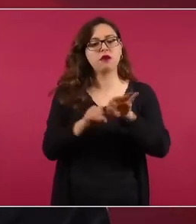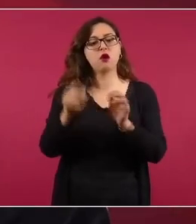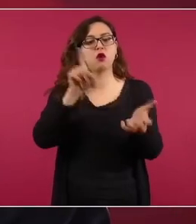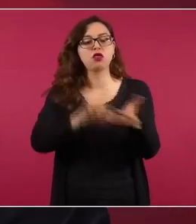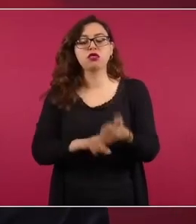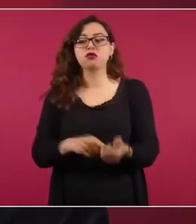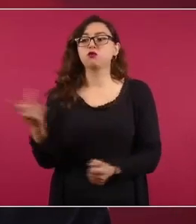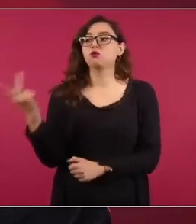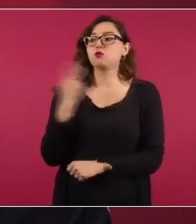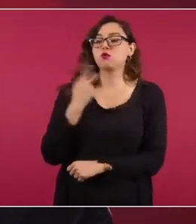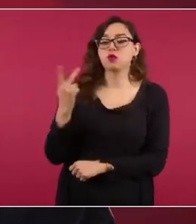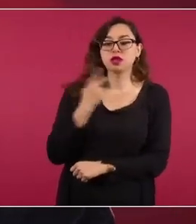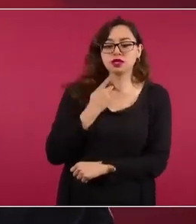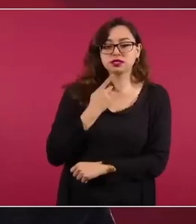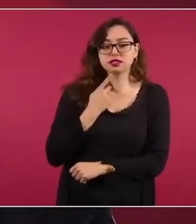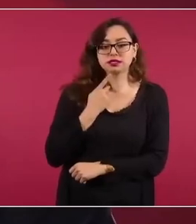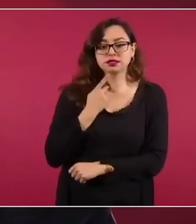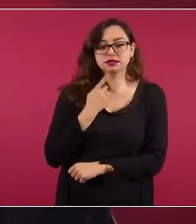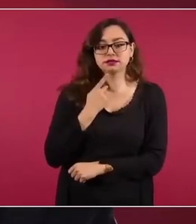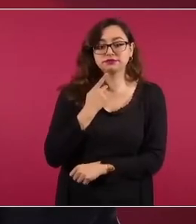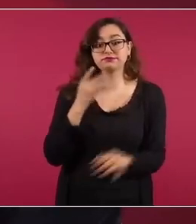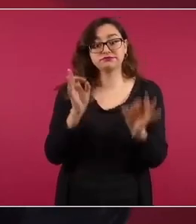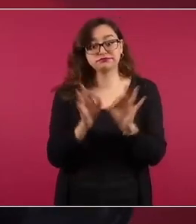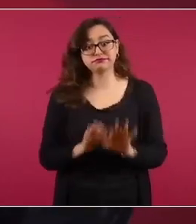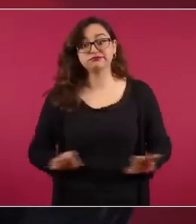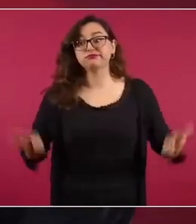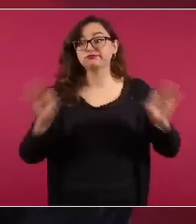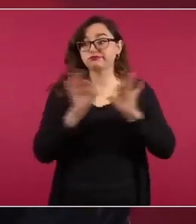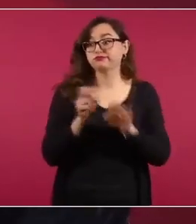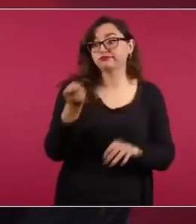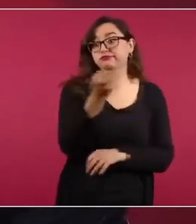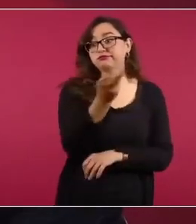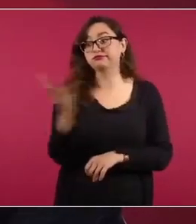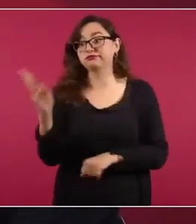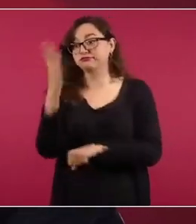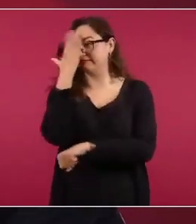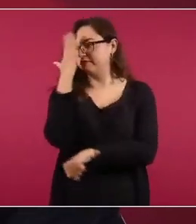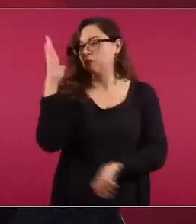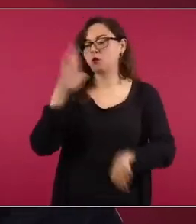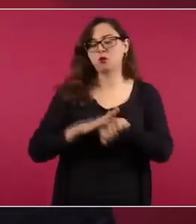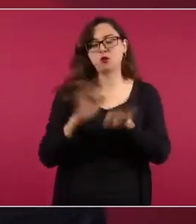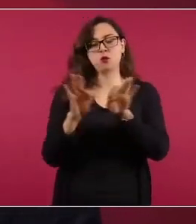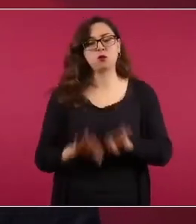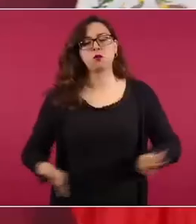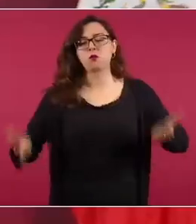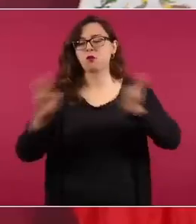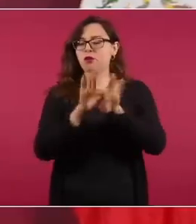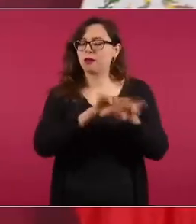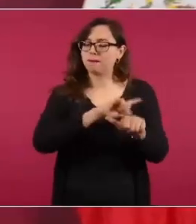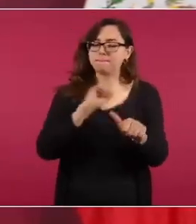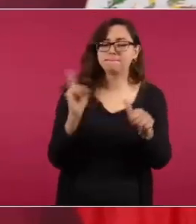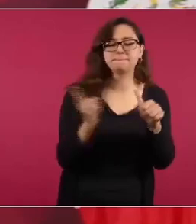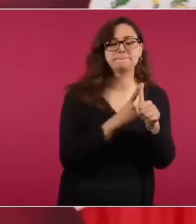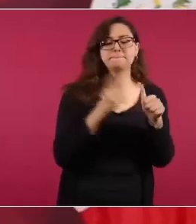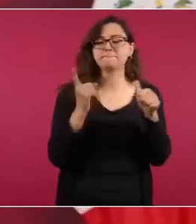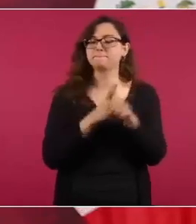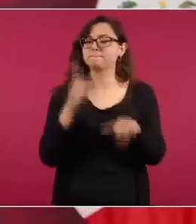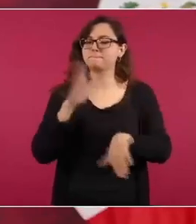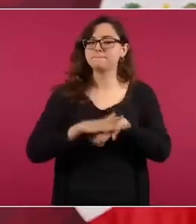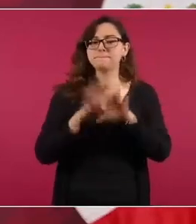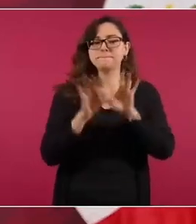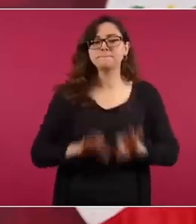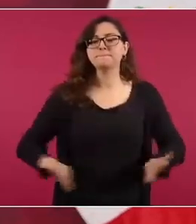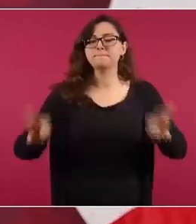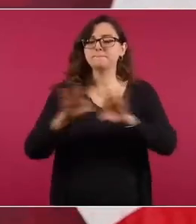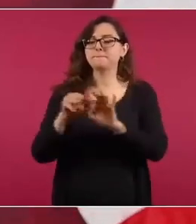el no perder la autoridad moral la política es un